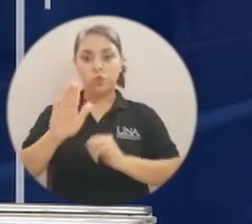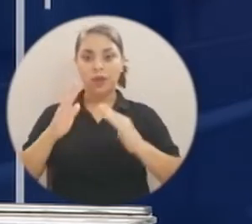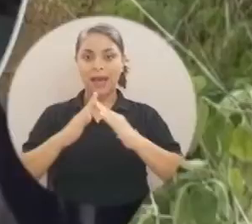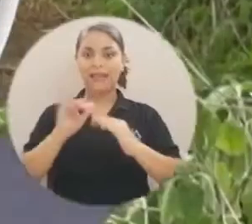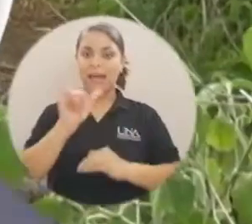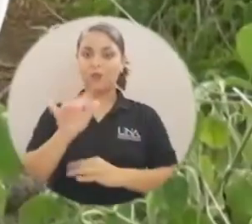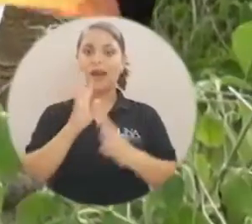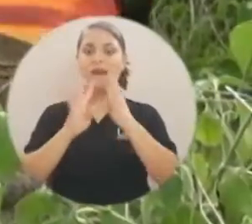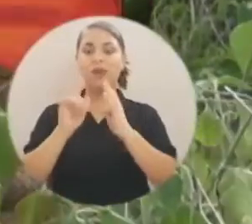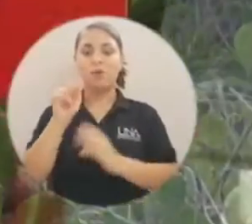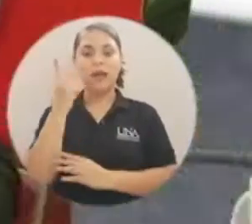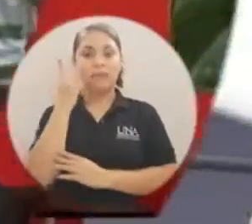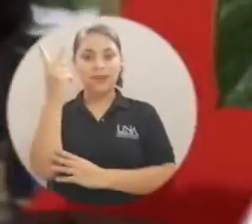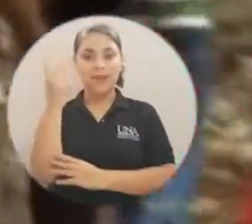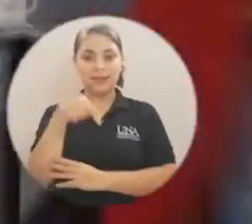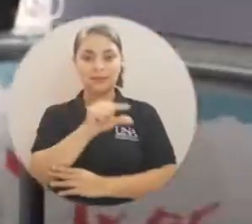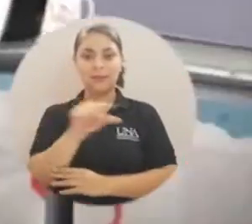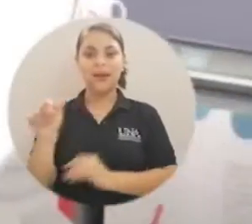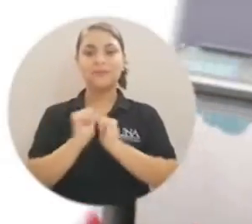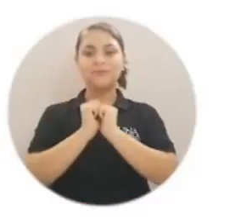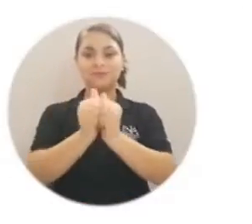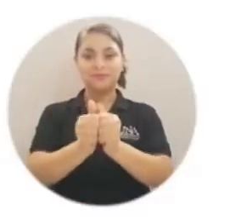una mirada esta semana acompáñenos